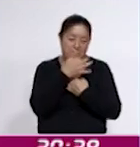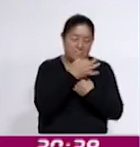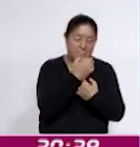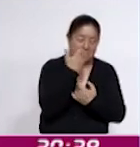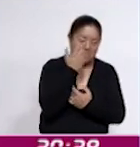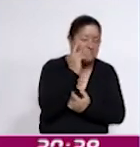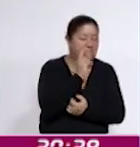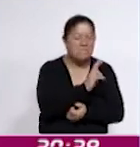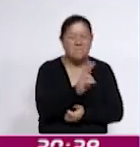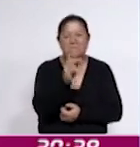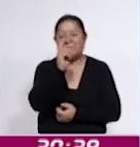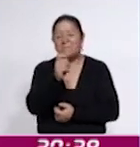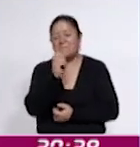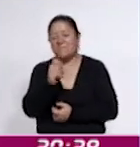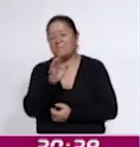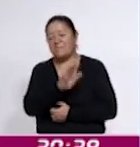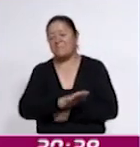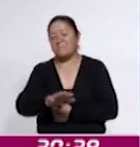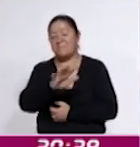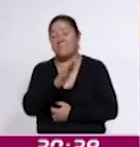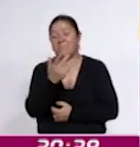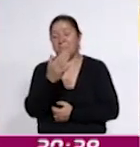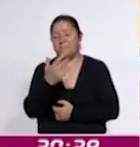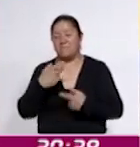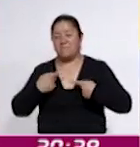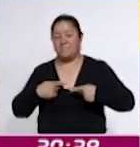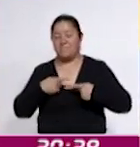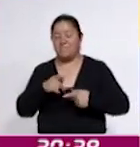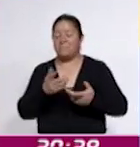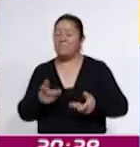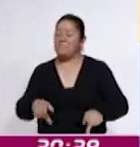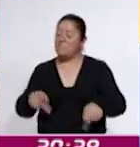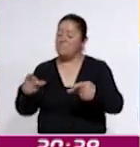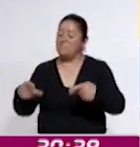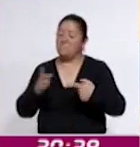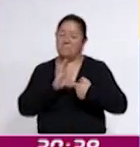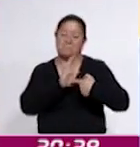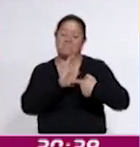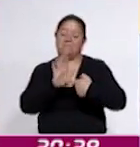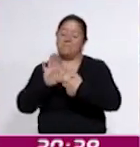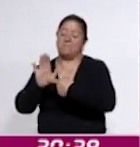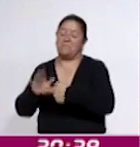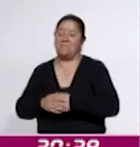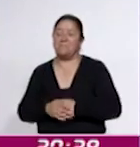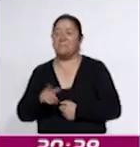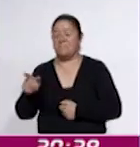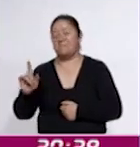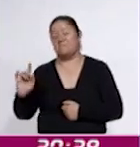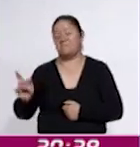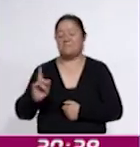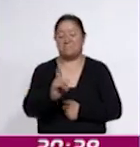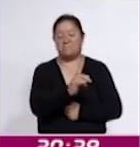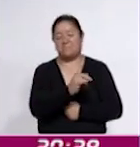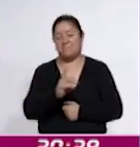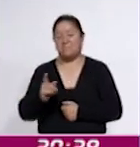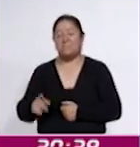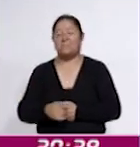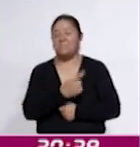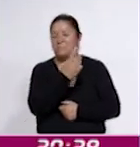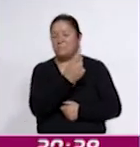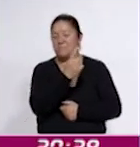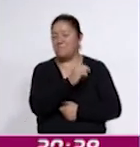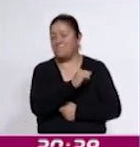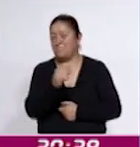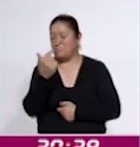ofrecen a los visitantes de Tlaxcala a la Feria de Ferios 2024 pueden recorrer la expo en horario de 13 a 23